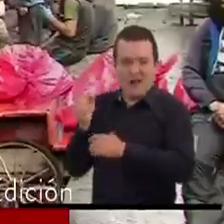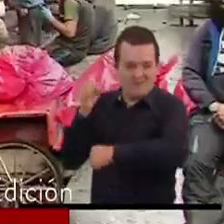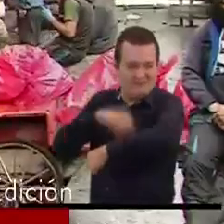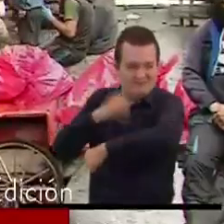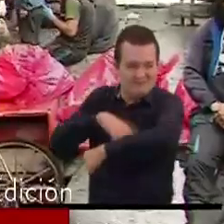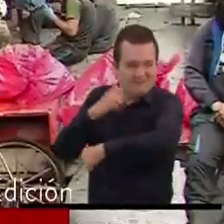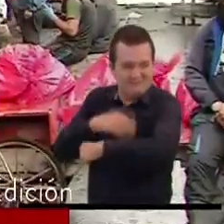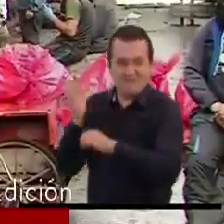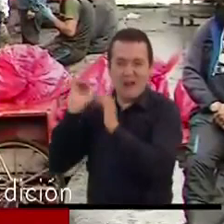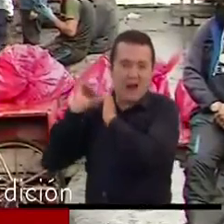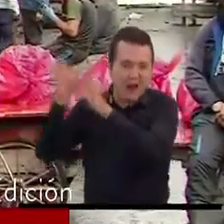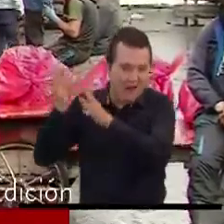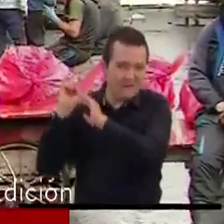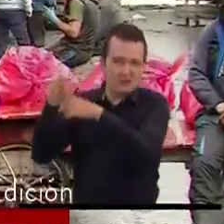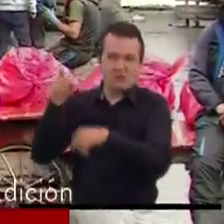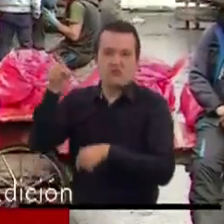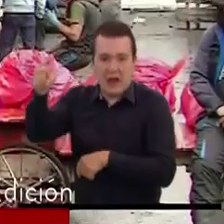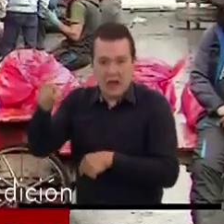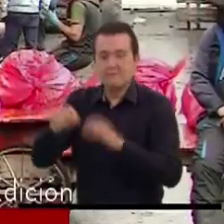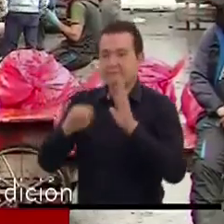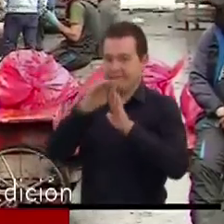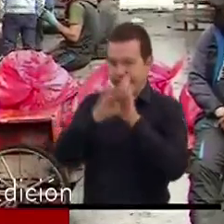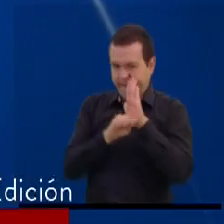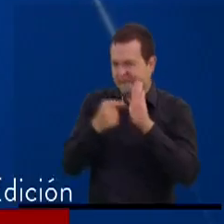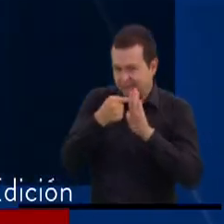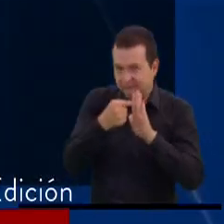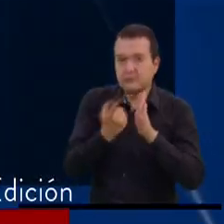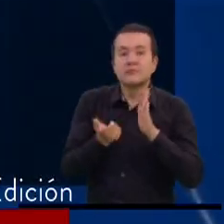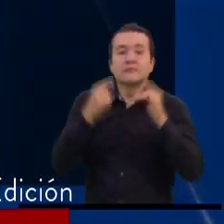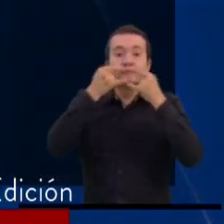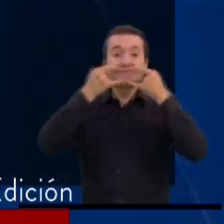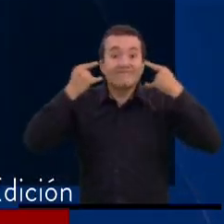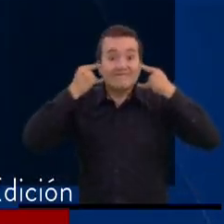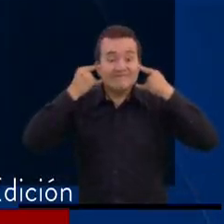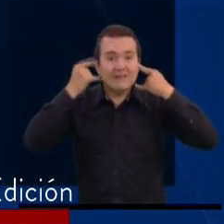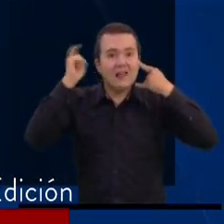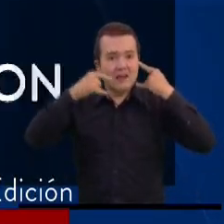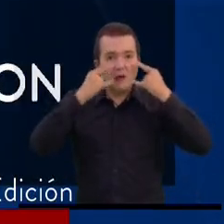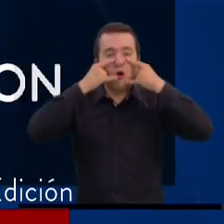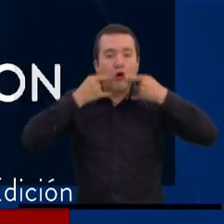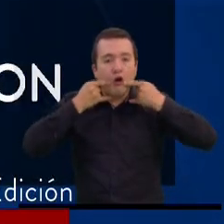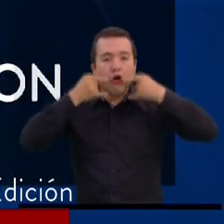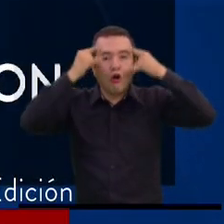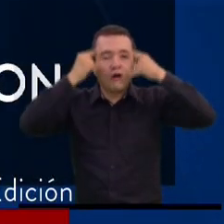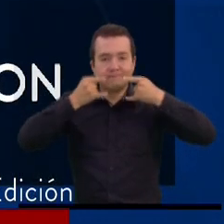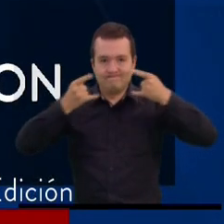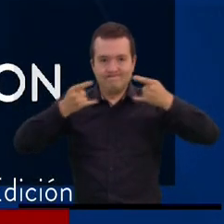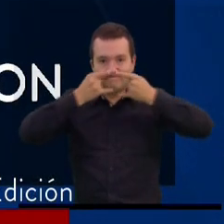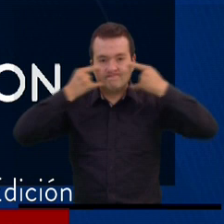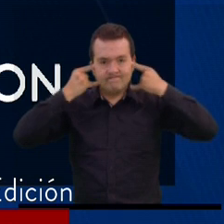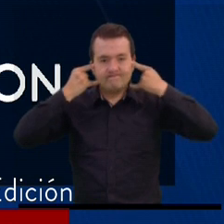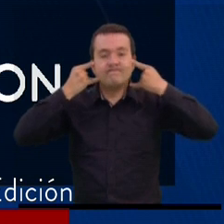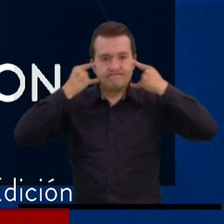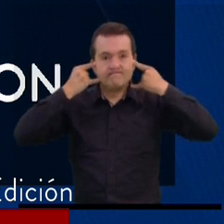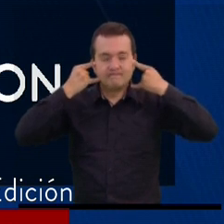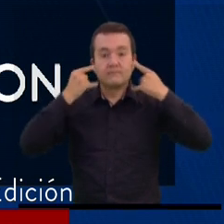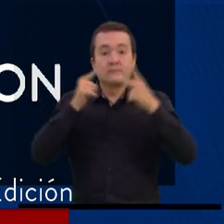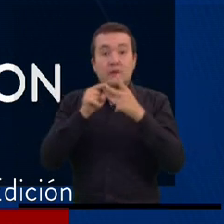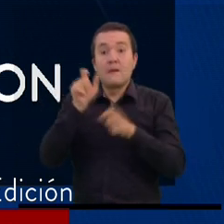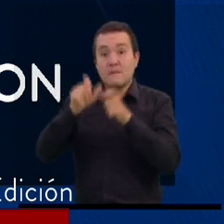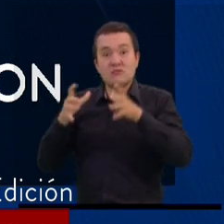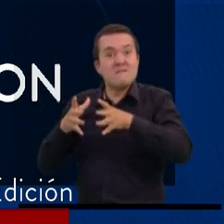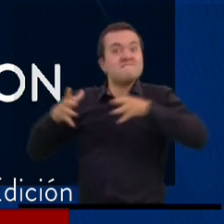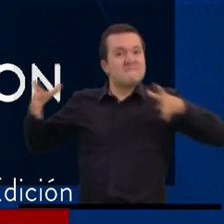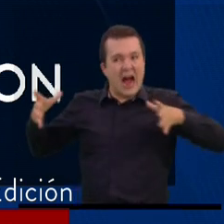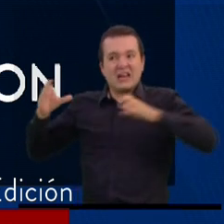siguientes condiciones para su funcionamiento. Uso de tapabocas de manera apropiada. Solo ingresarán mayoristas, se restringe ingreso de minoristas o